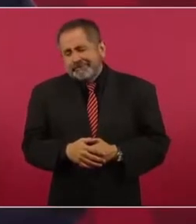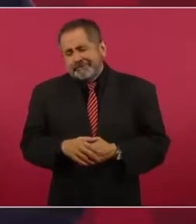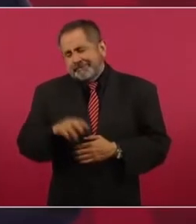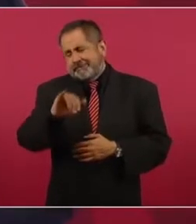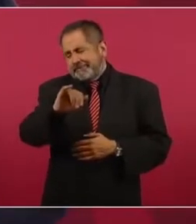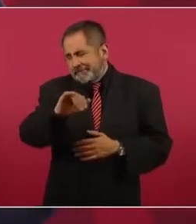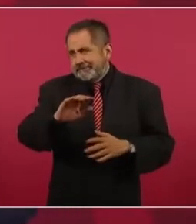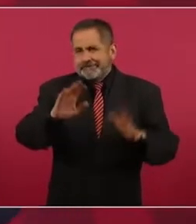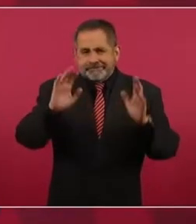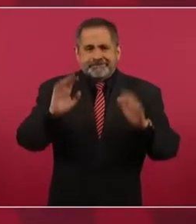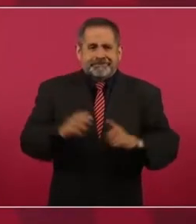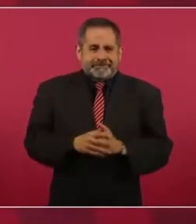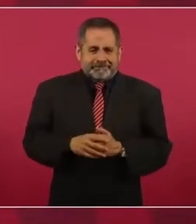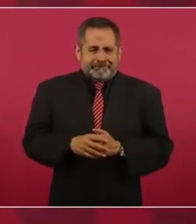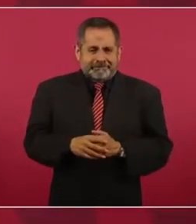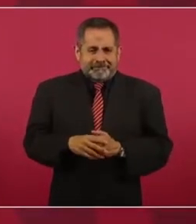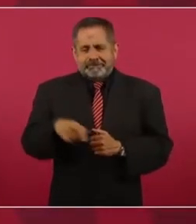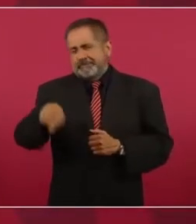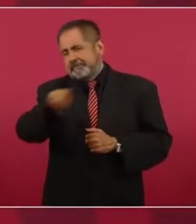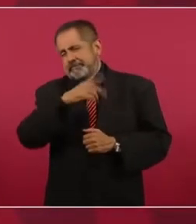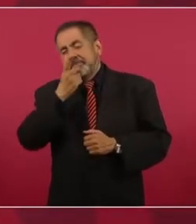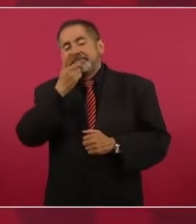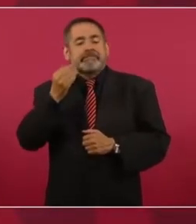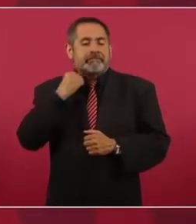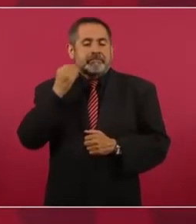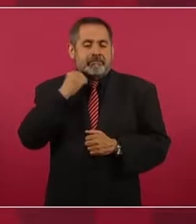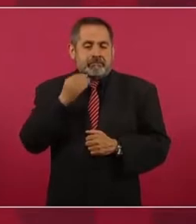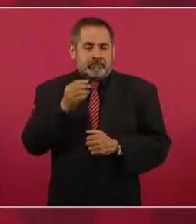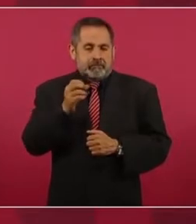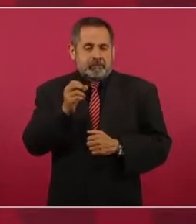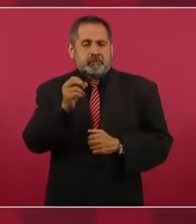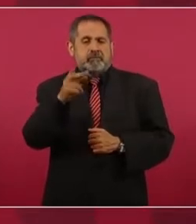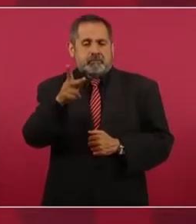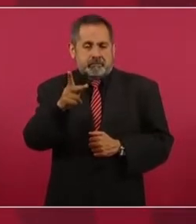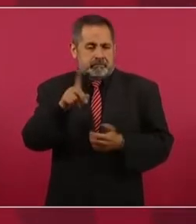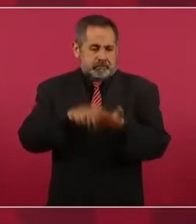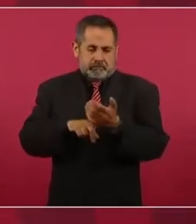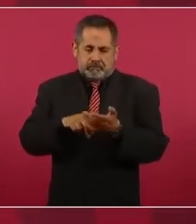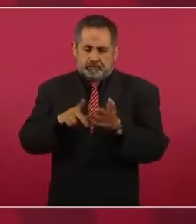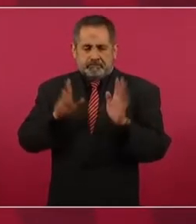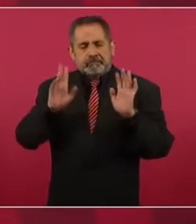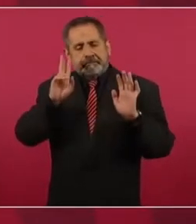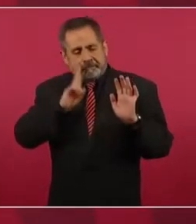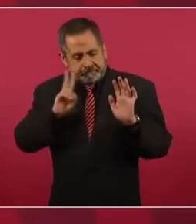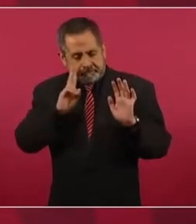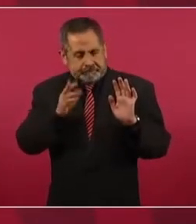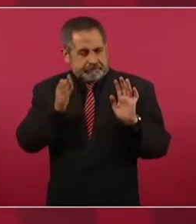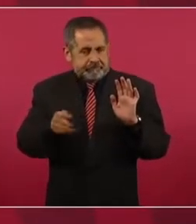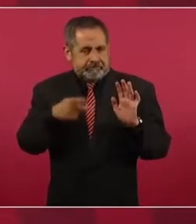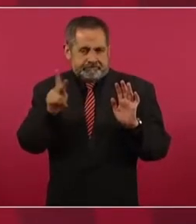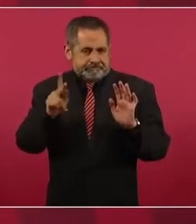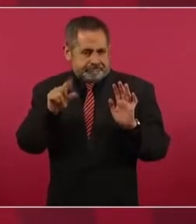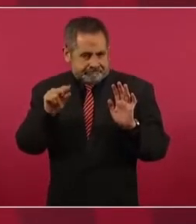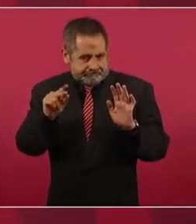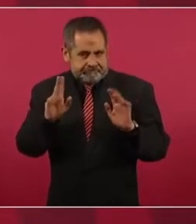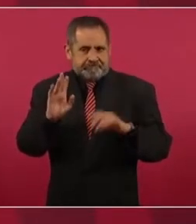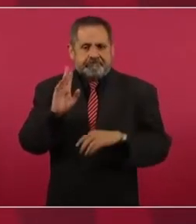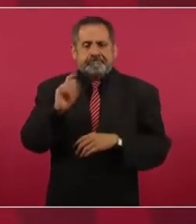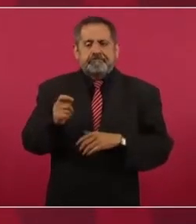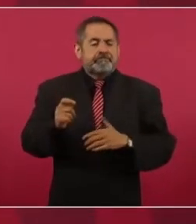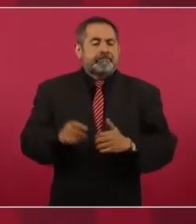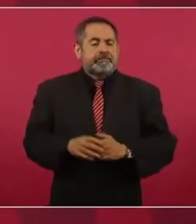Vamos a suponer, o dicen los abogados, aceptando sin conceder de que